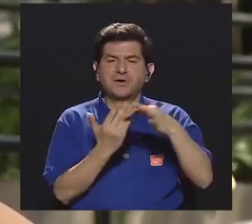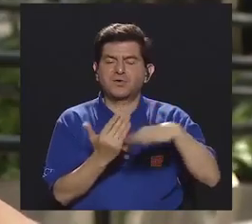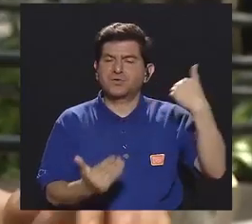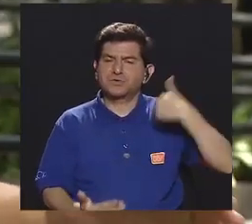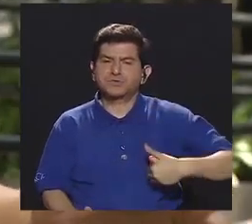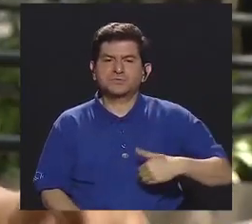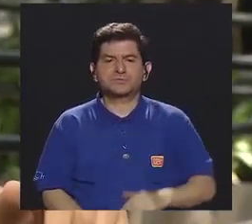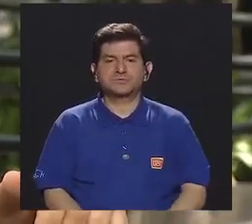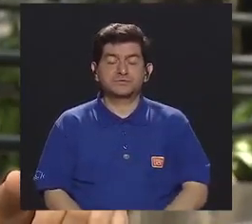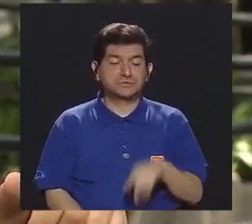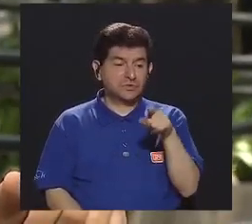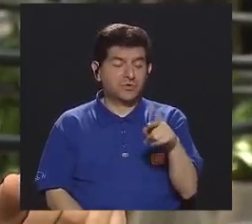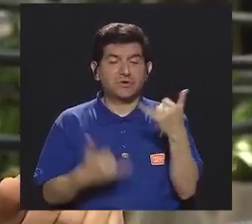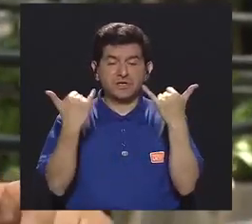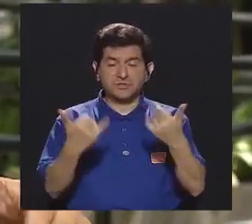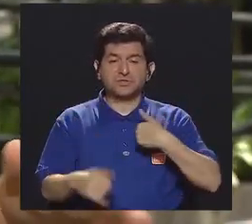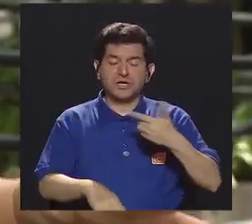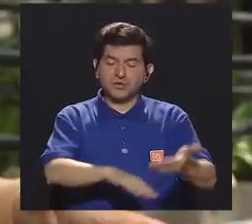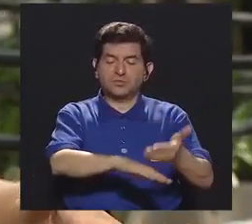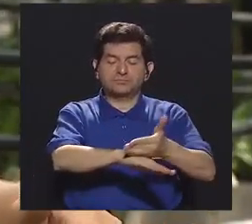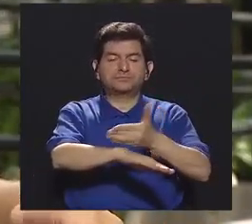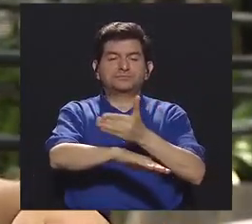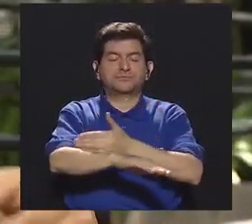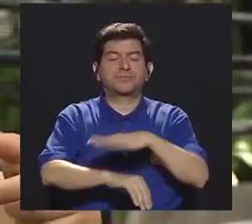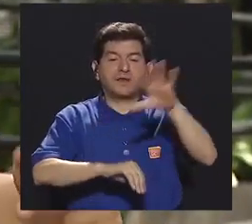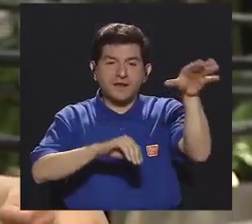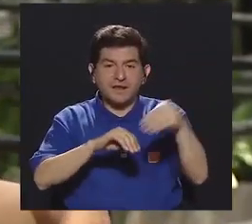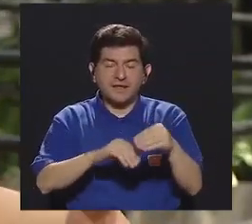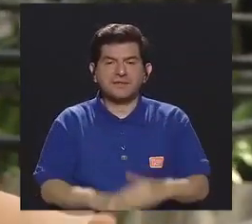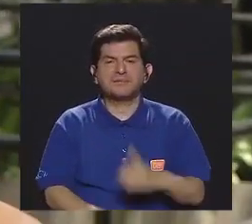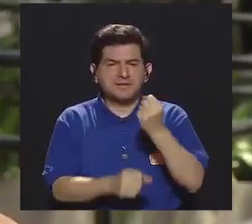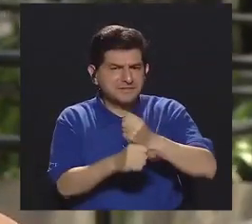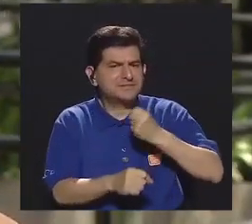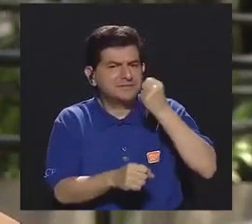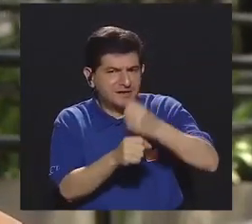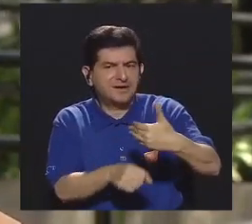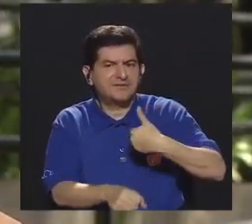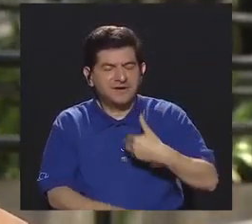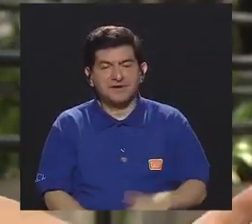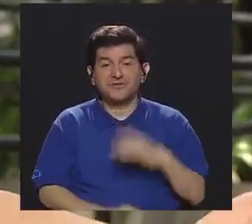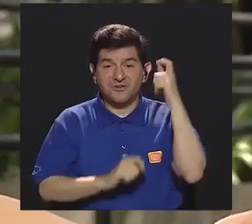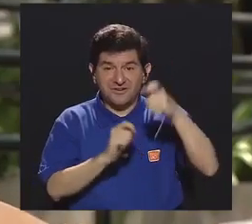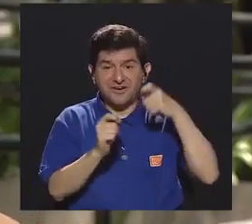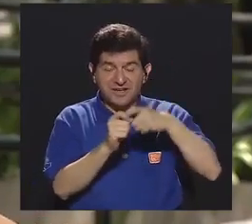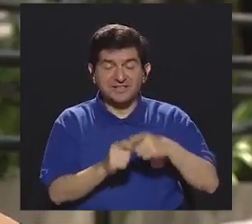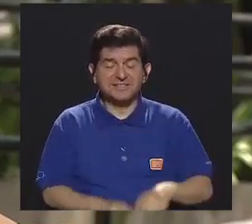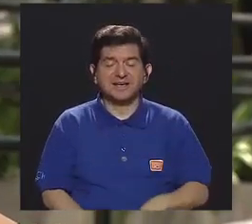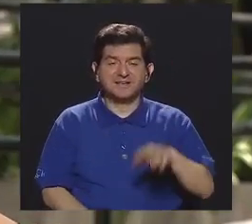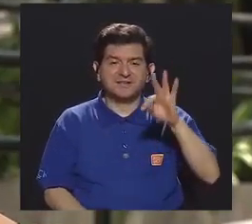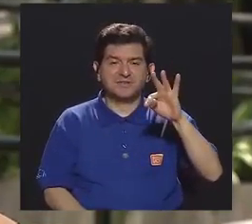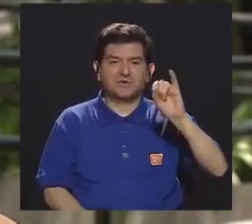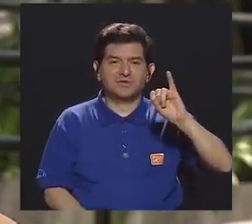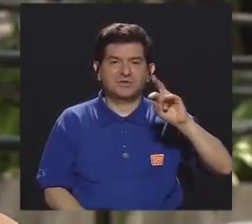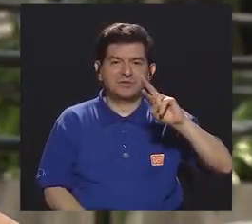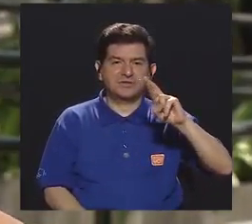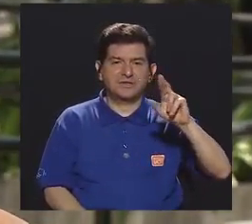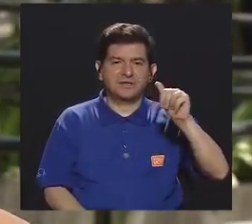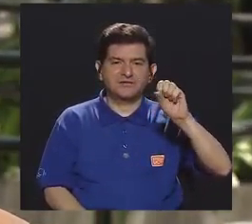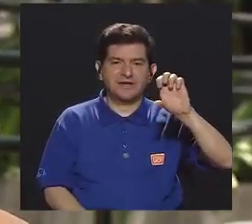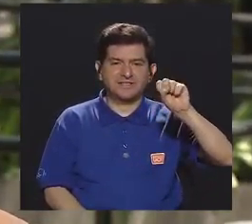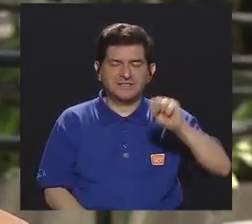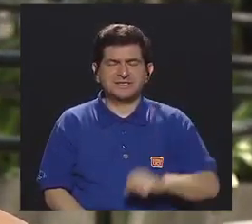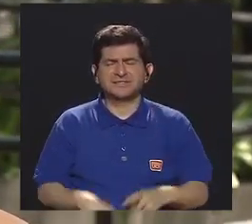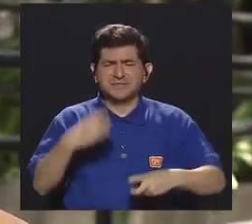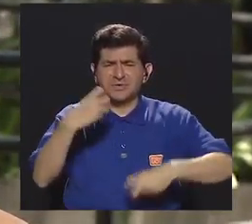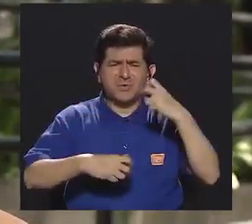esposo, con esto estoy saliendo adelante y además estaban ocupadas porque justamente ahí en Tirases hay un